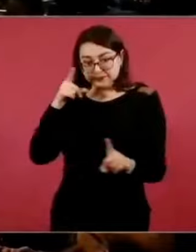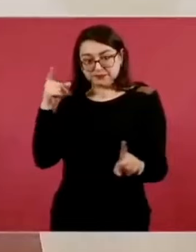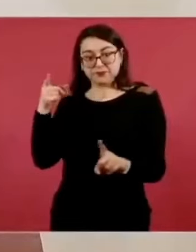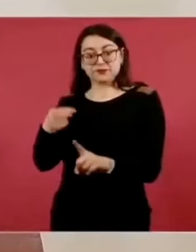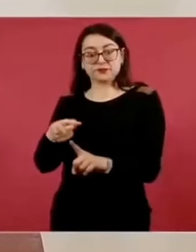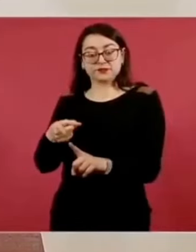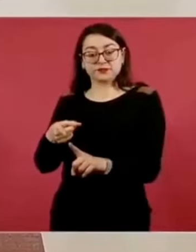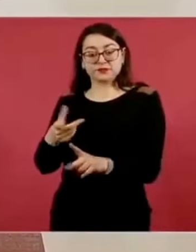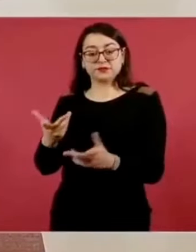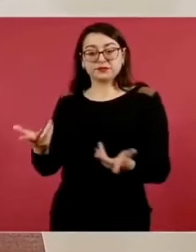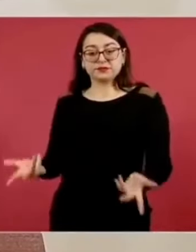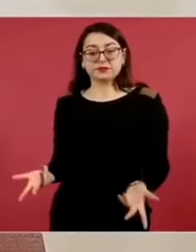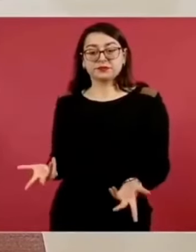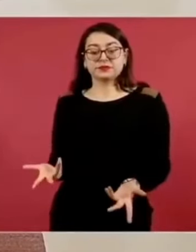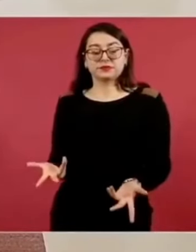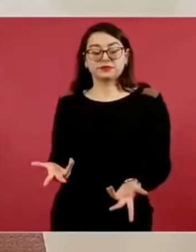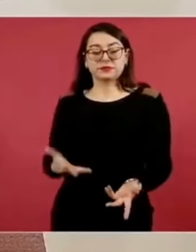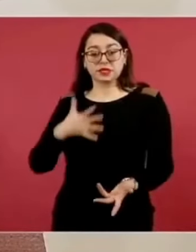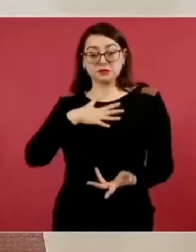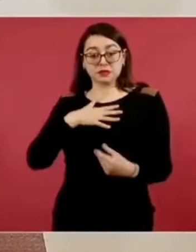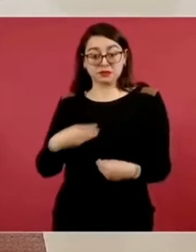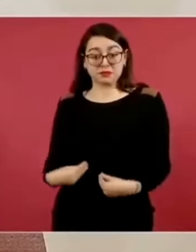mi forma de vida,